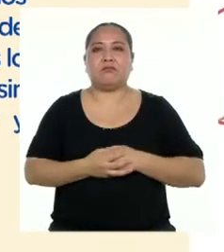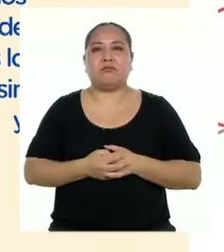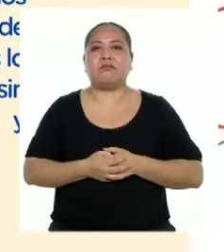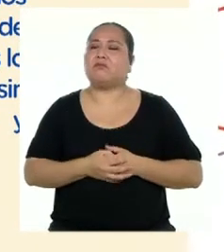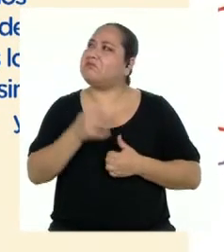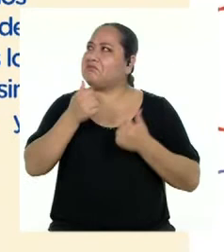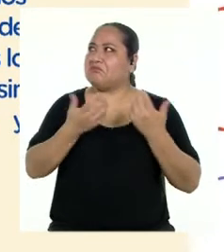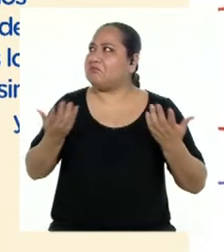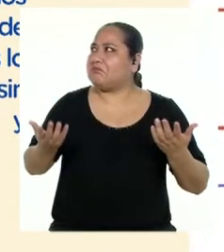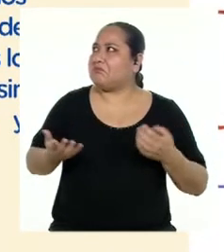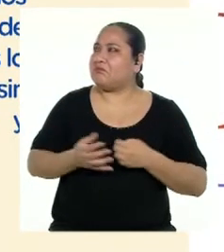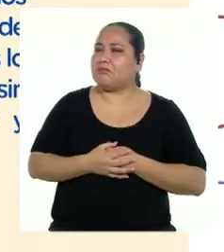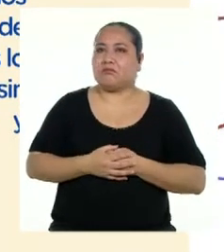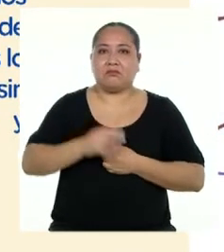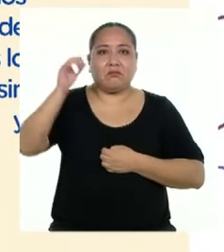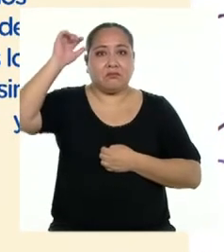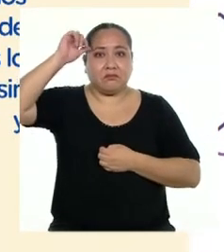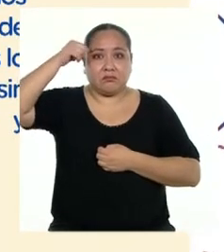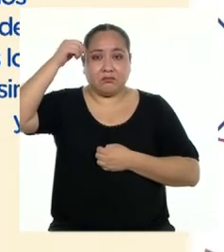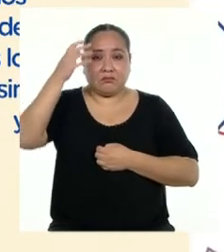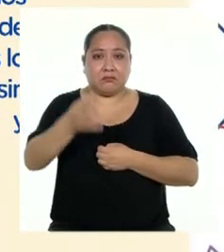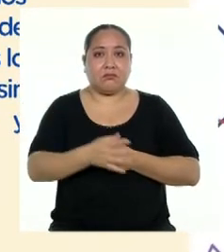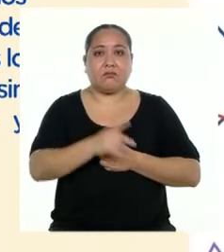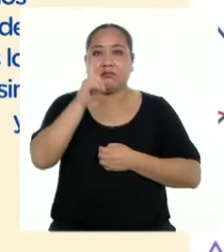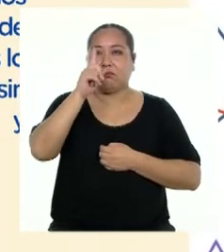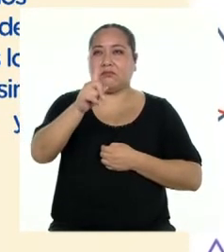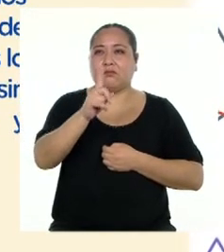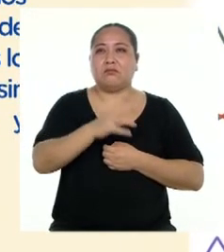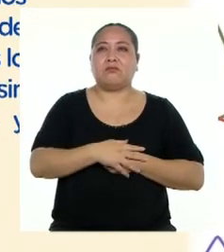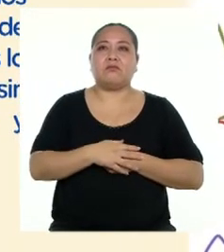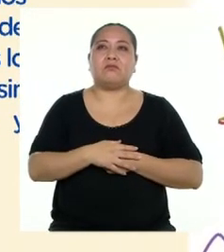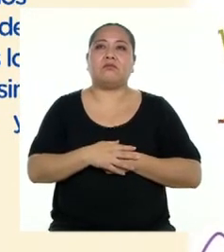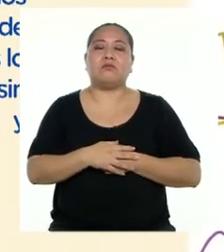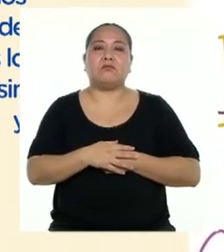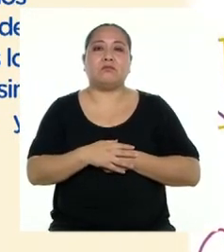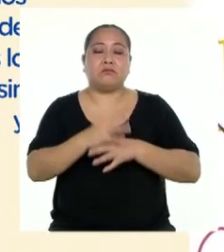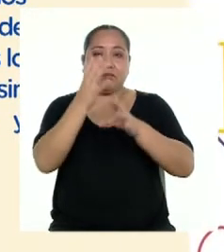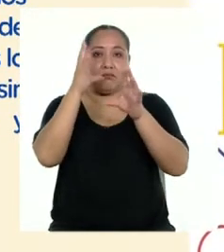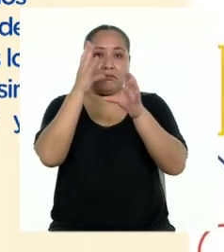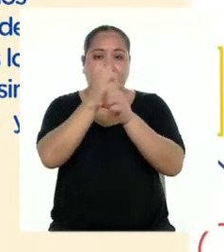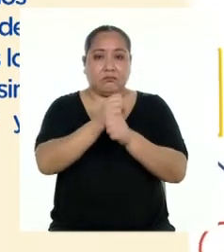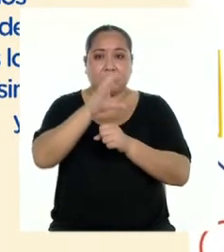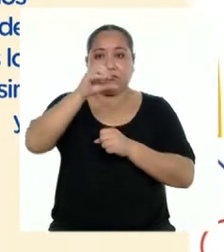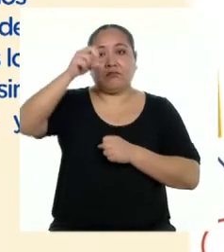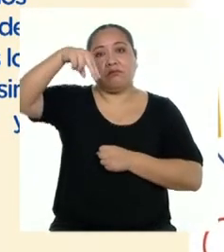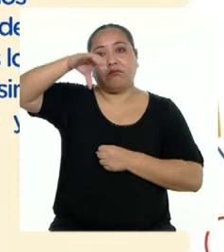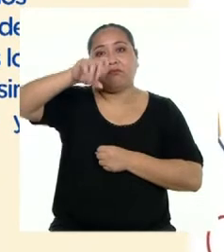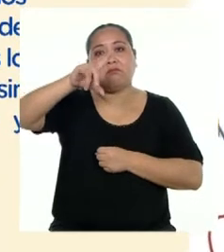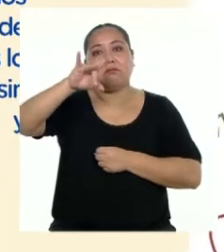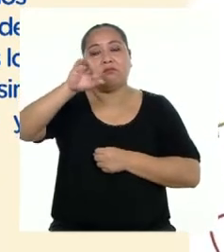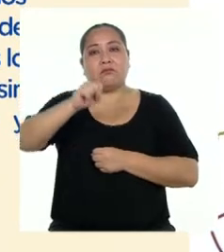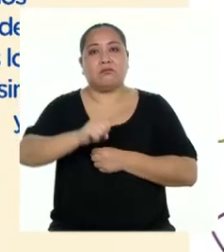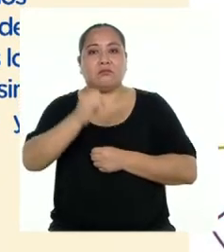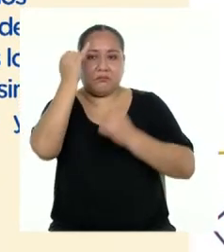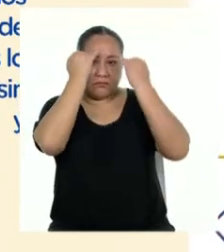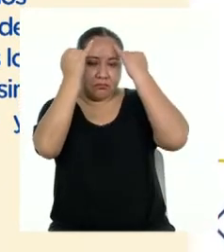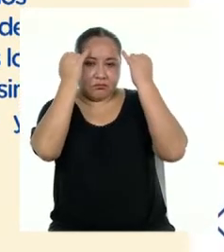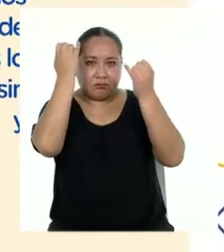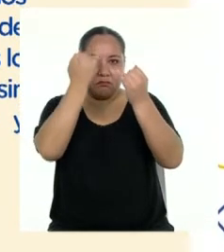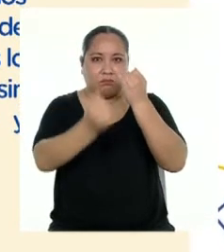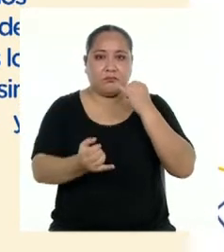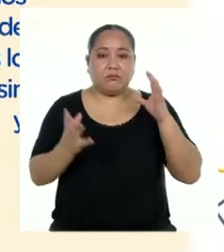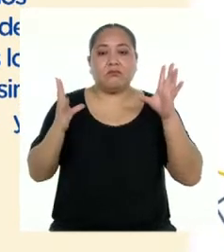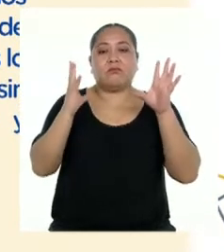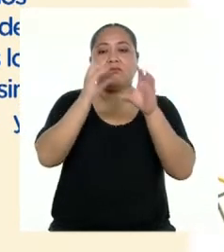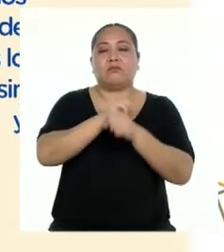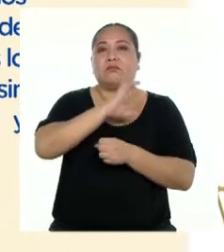¿Cuáles serían? Recuerda que una conclusión debe presentar una idea final que resume todo lo